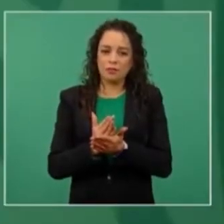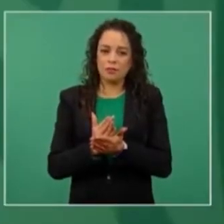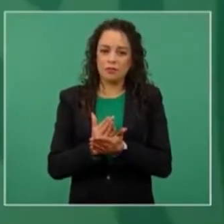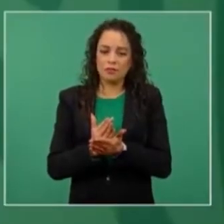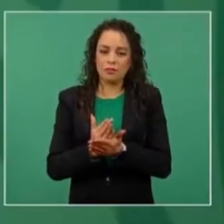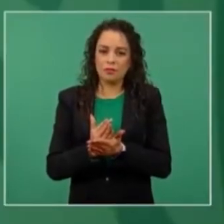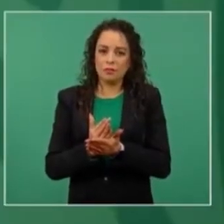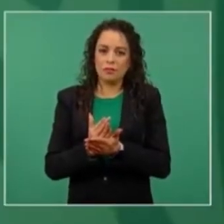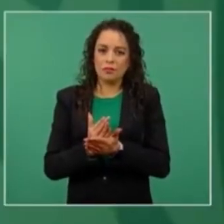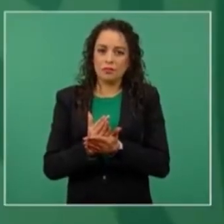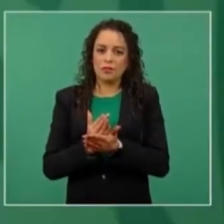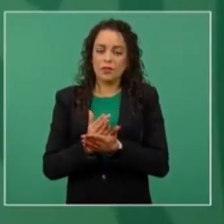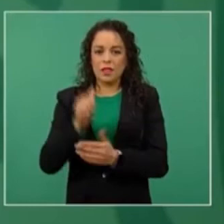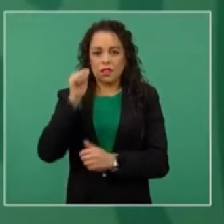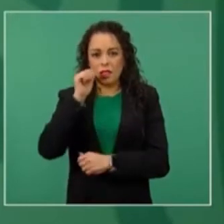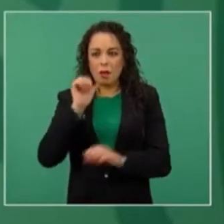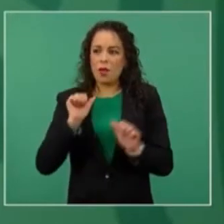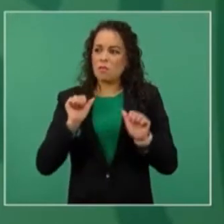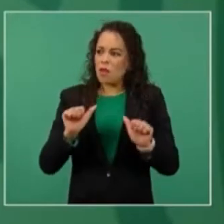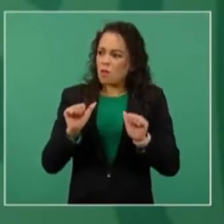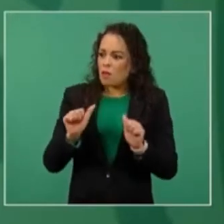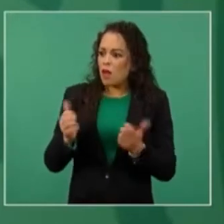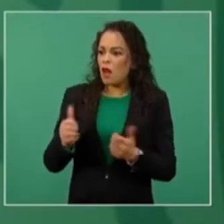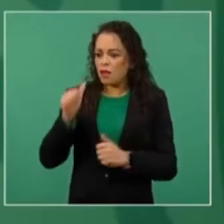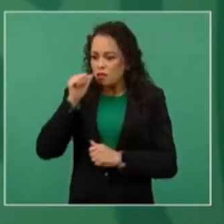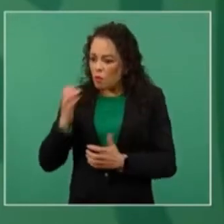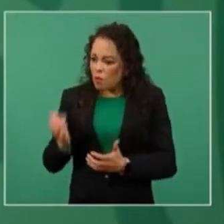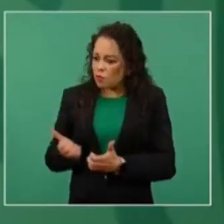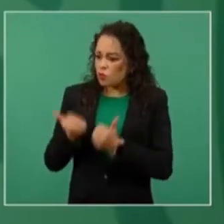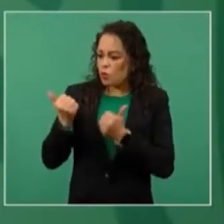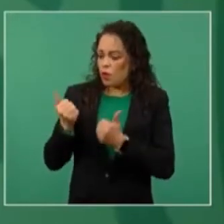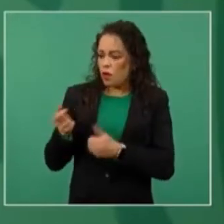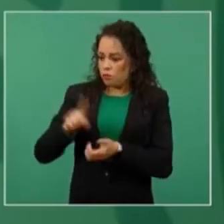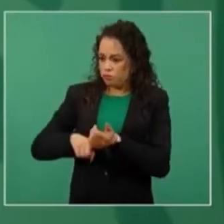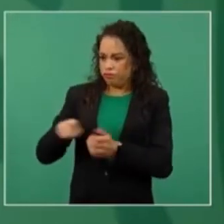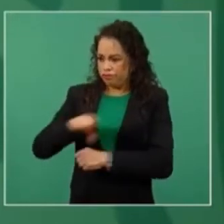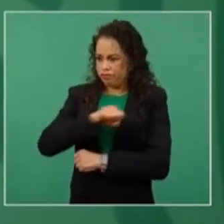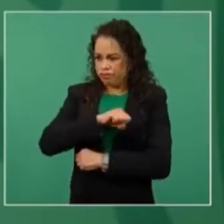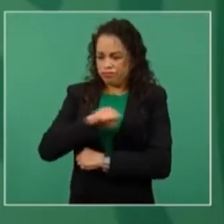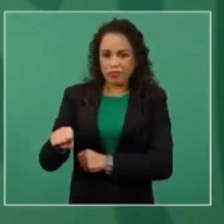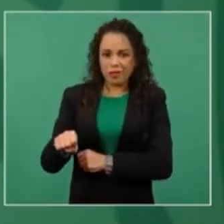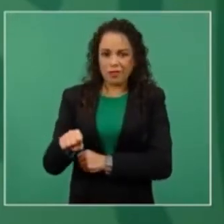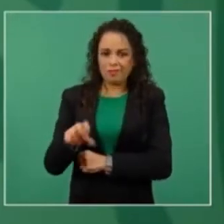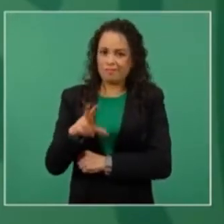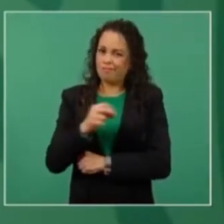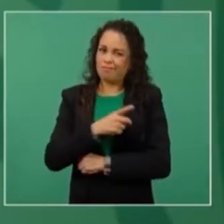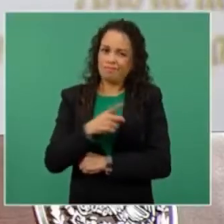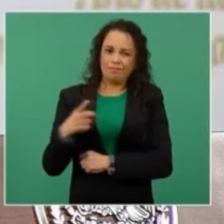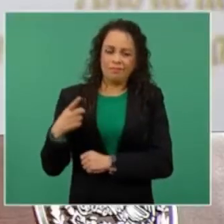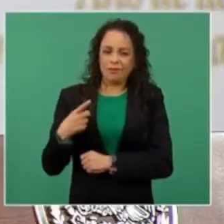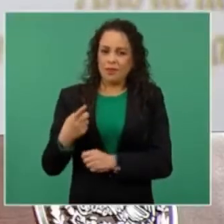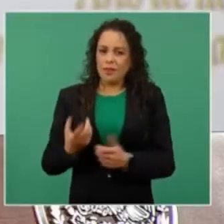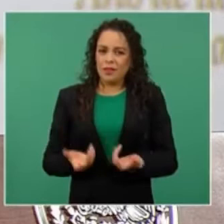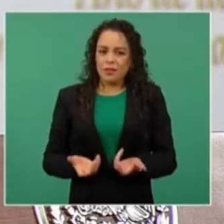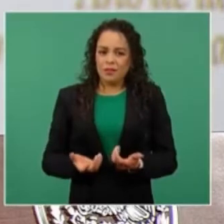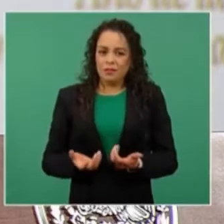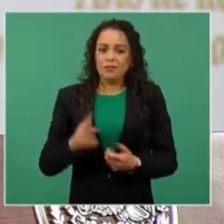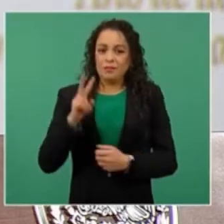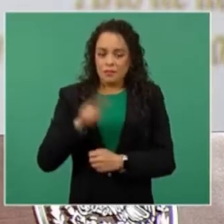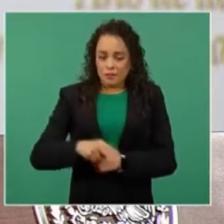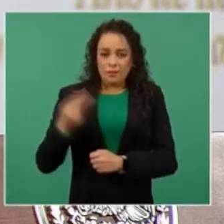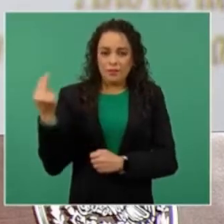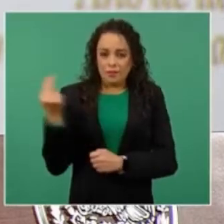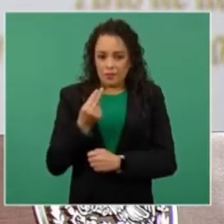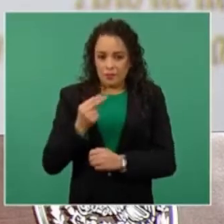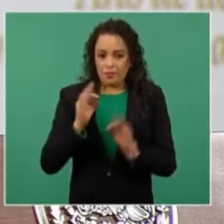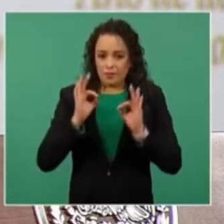y que vivamos en un verdadero estado de derecho